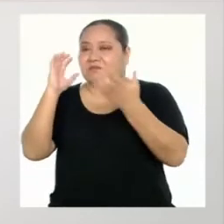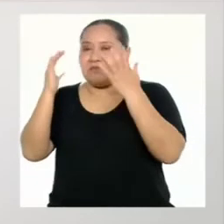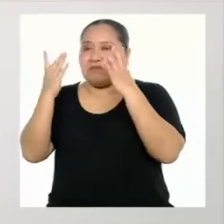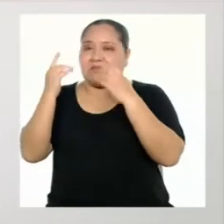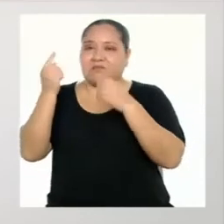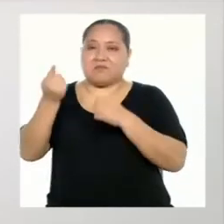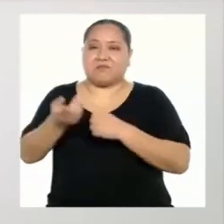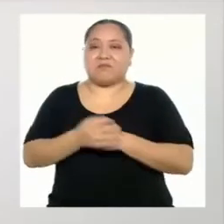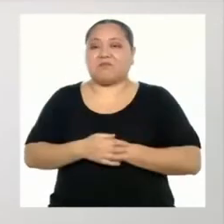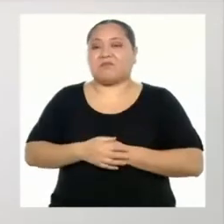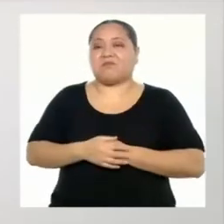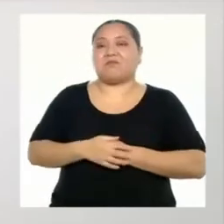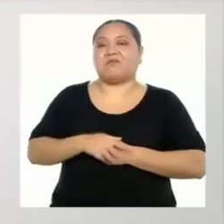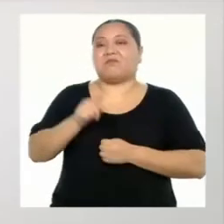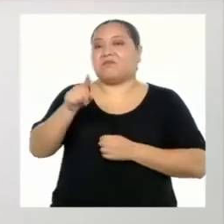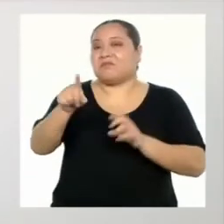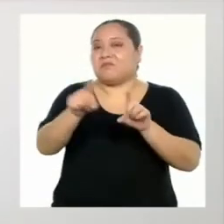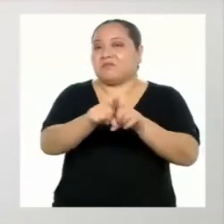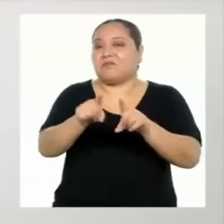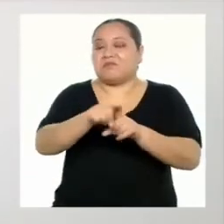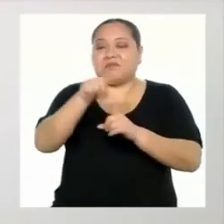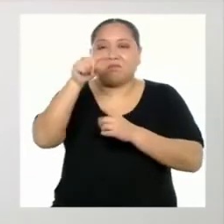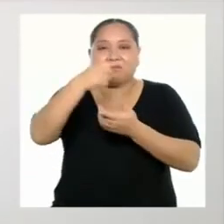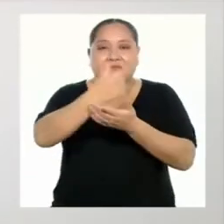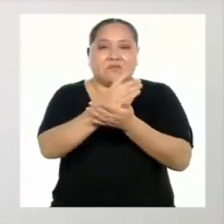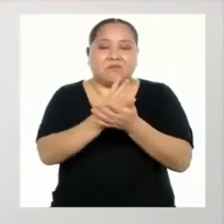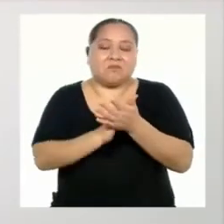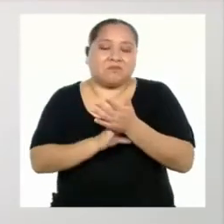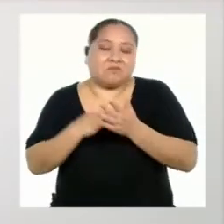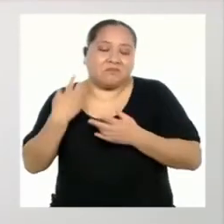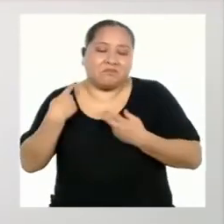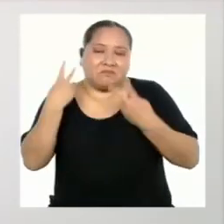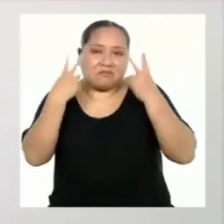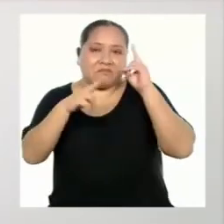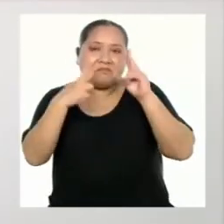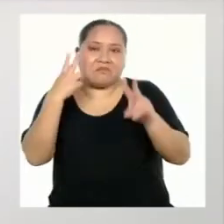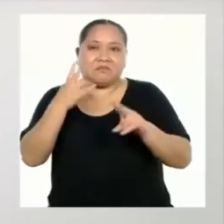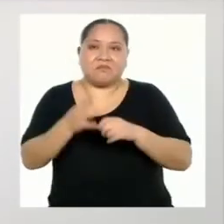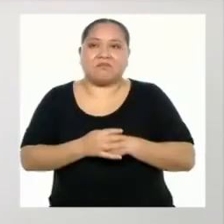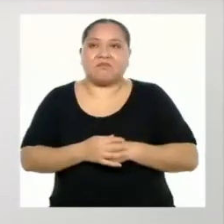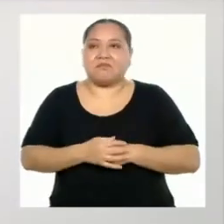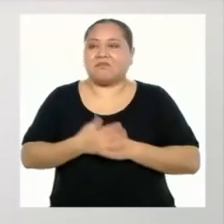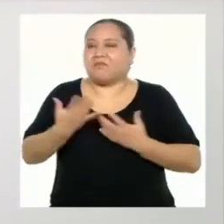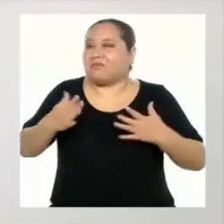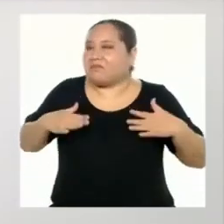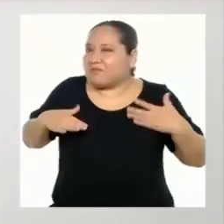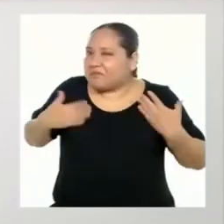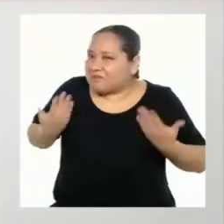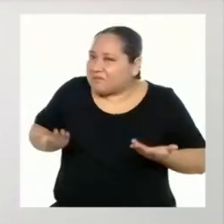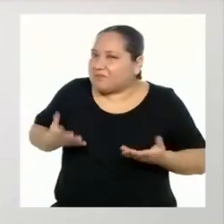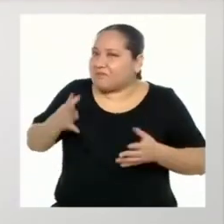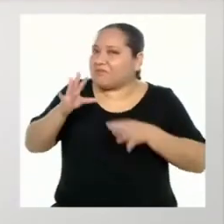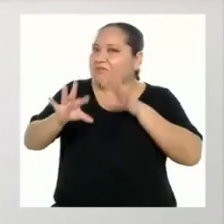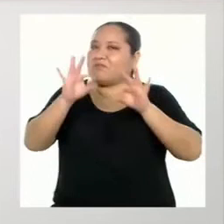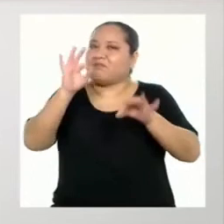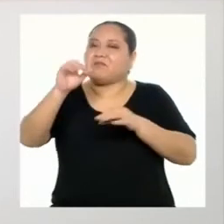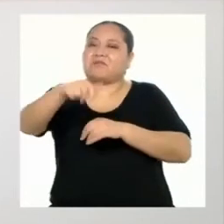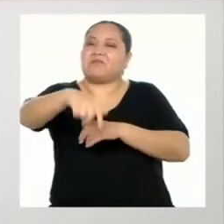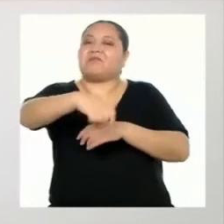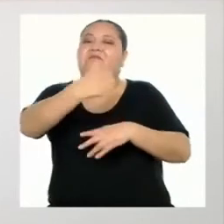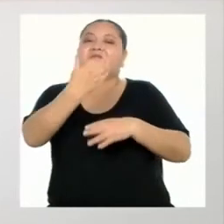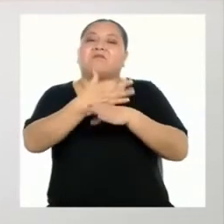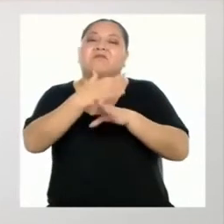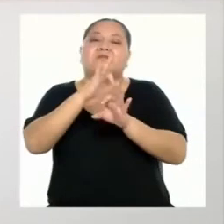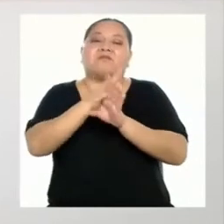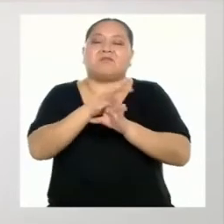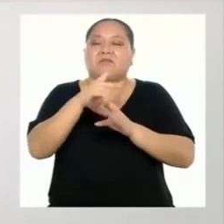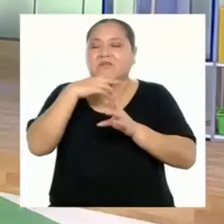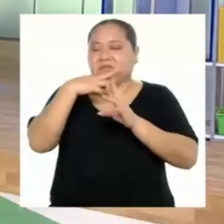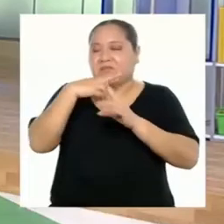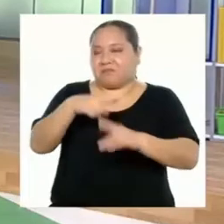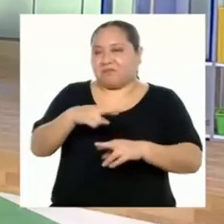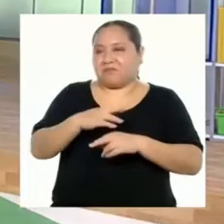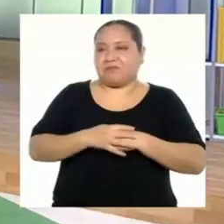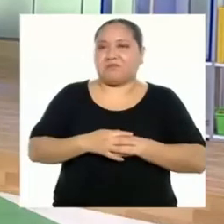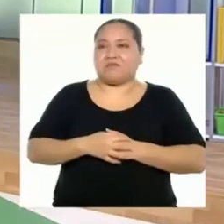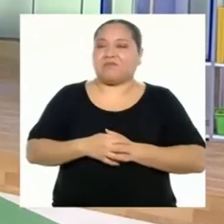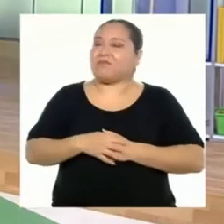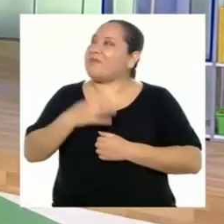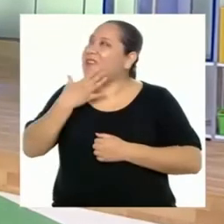similares. Incluso en esta fase podríamos darnos cuenta si se puede obtener de otra forma el resultado.